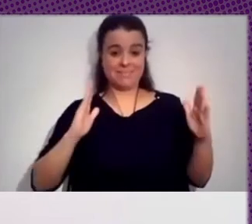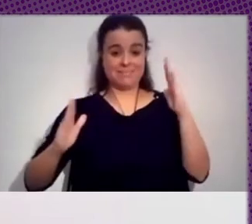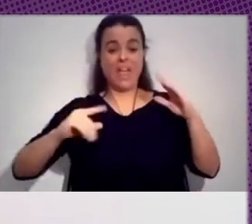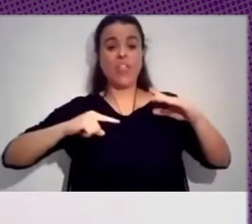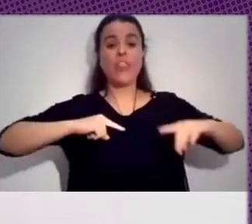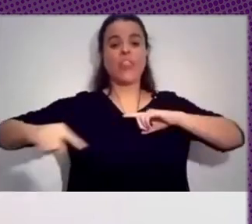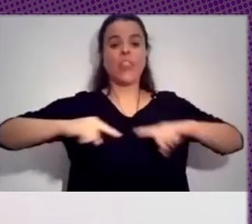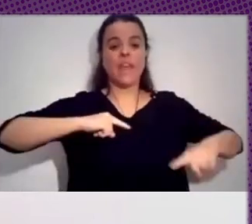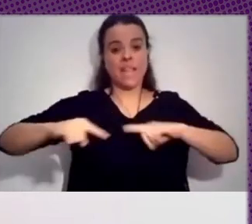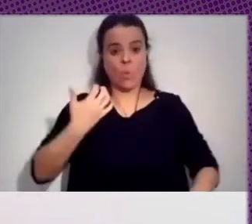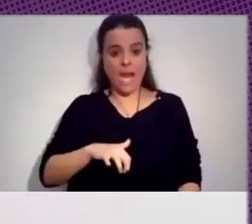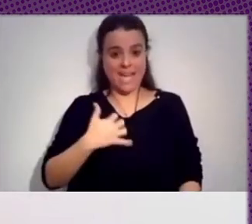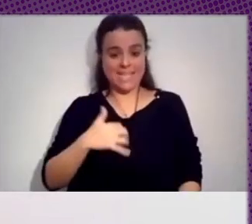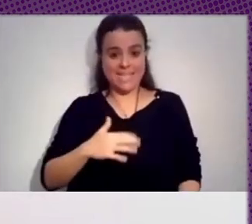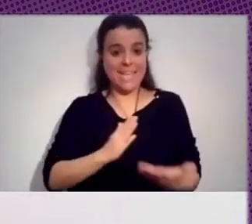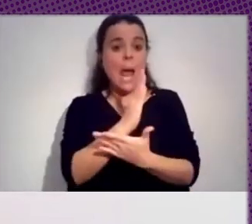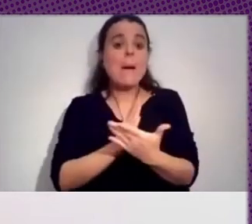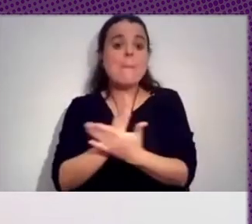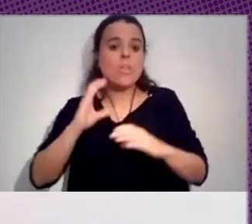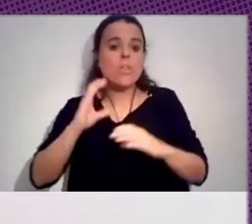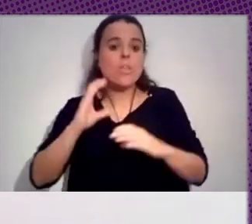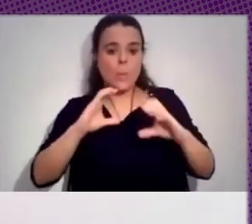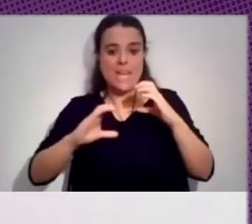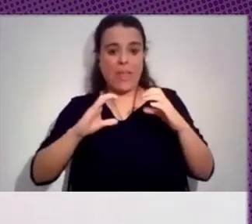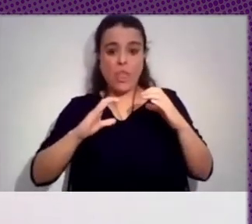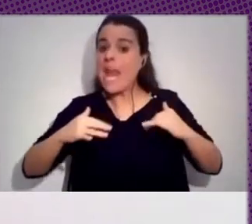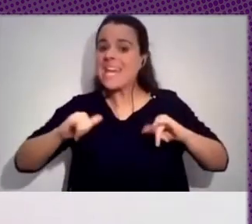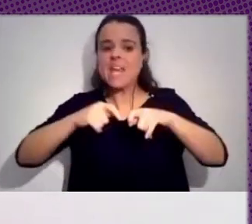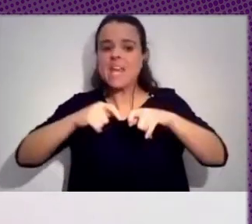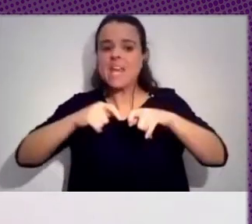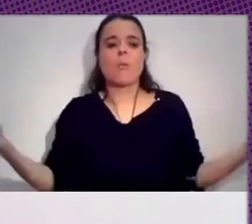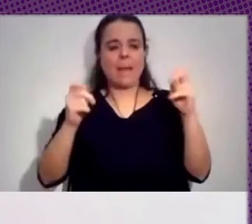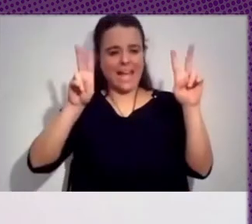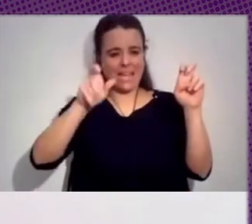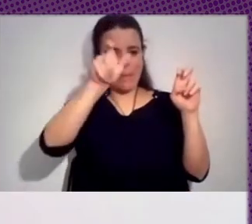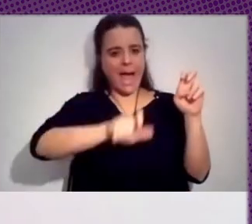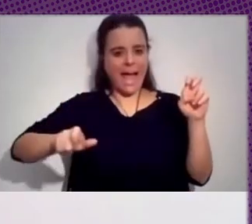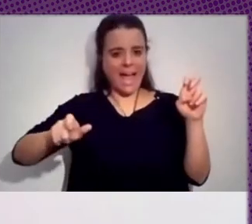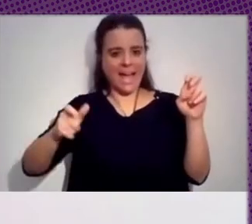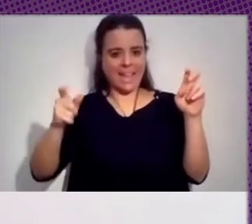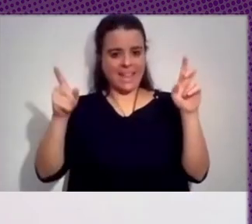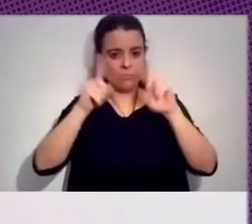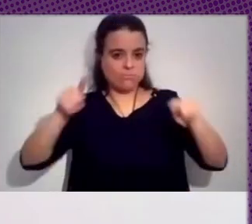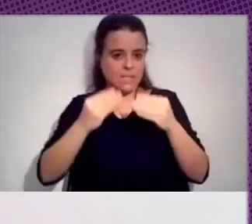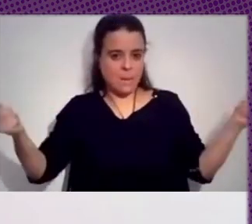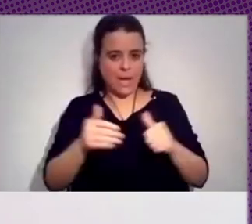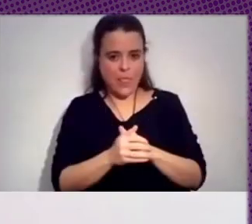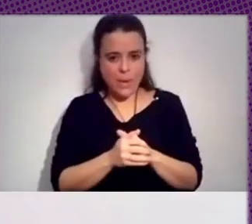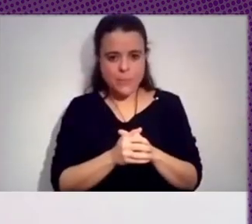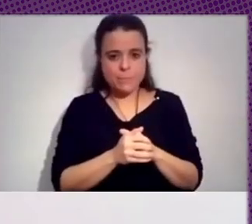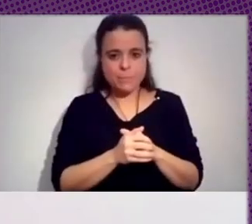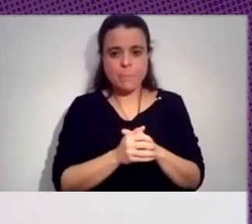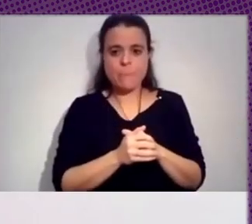ni un solo medio publicó que hubo desaparecido. De hecho, el único, pues, era el, creo que era Buenos Aires, era algo así, un